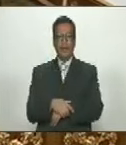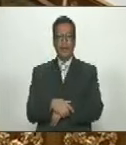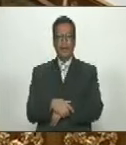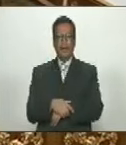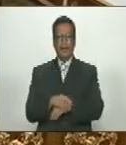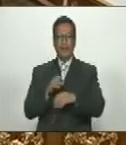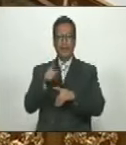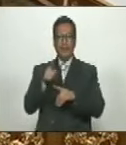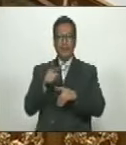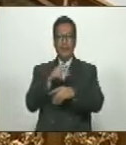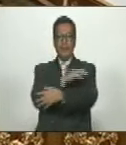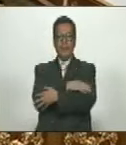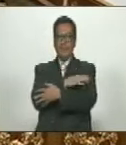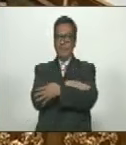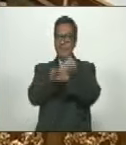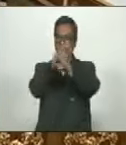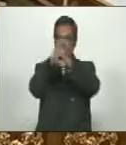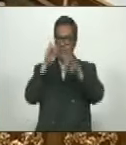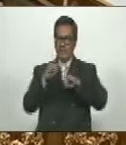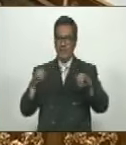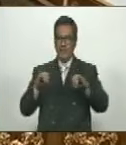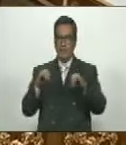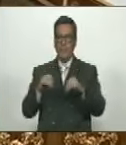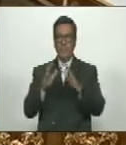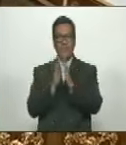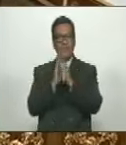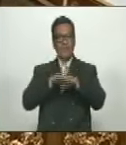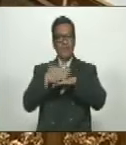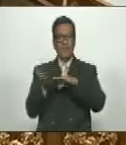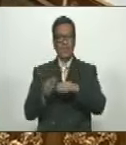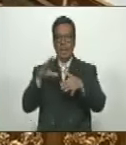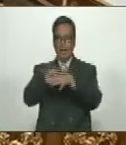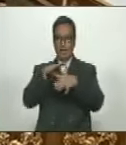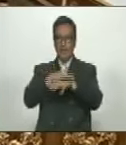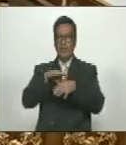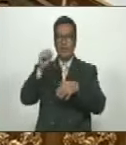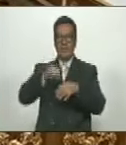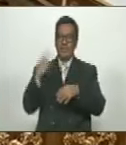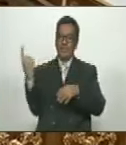no se den el abrazo de Feliz Navidad, porque hay sesión el martes.